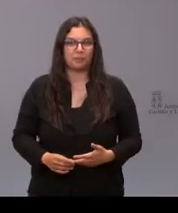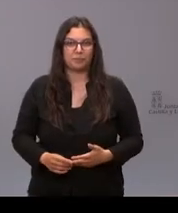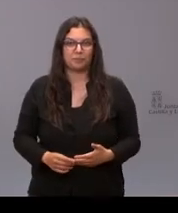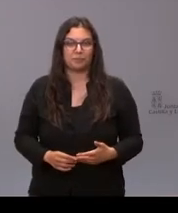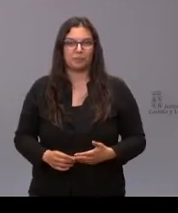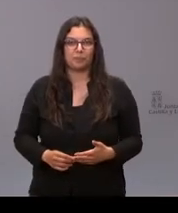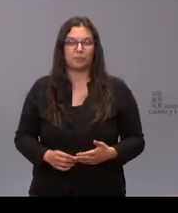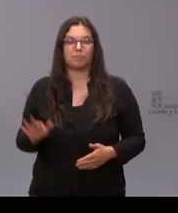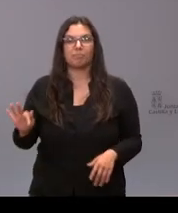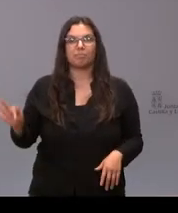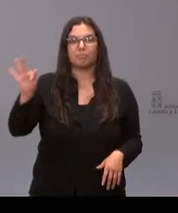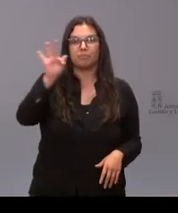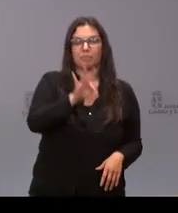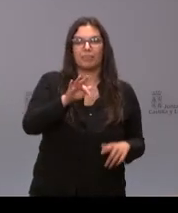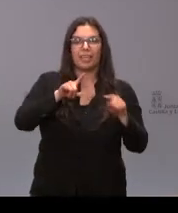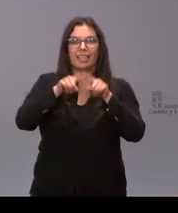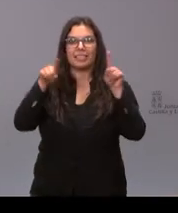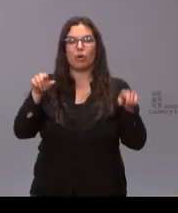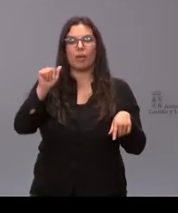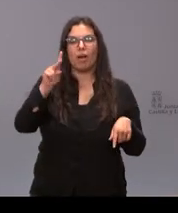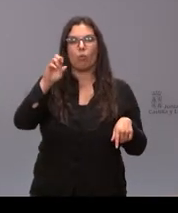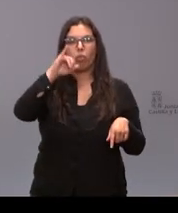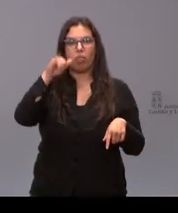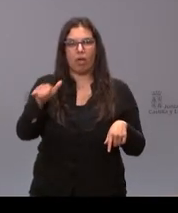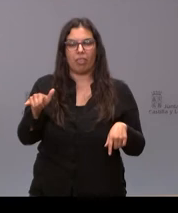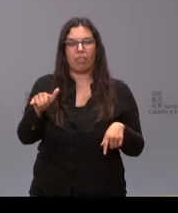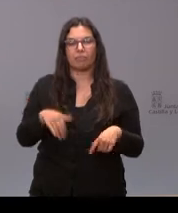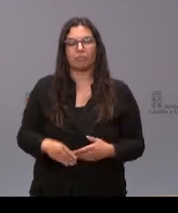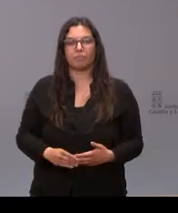turno ahora para Segovia Udaz Begoña Rincón adelante